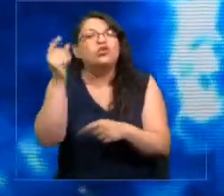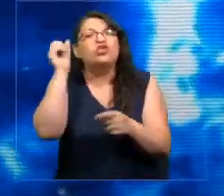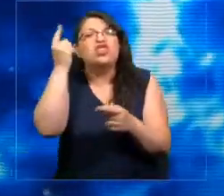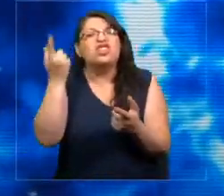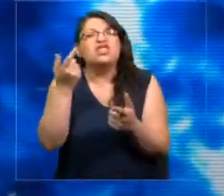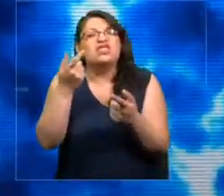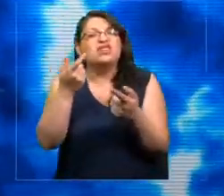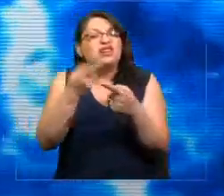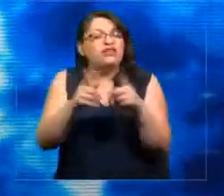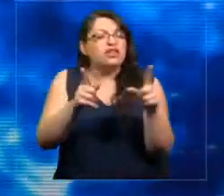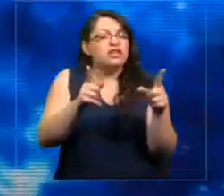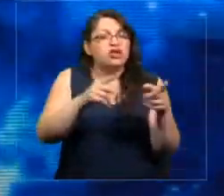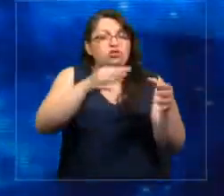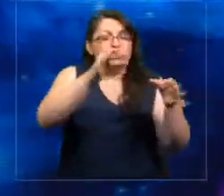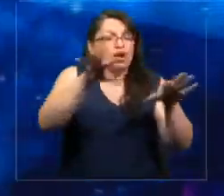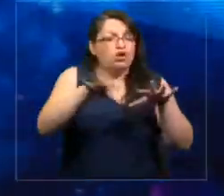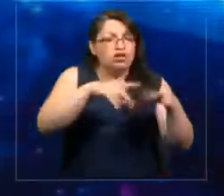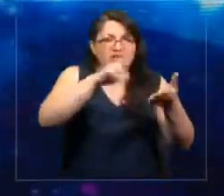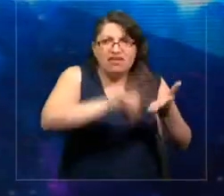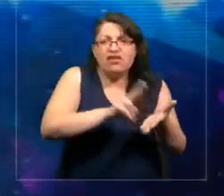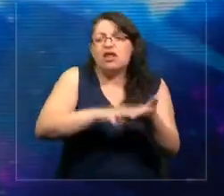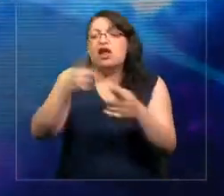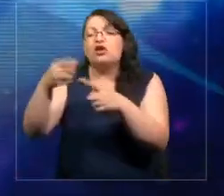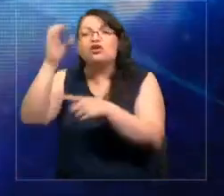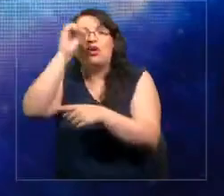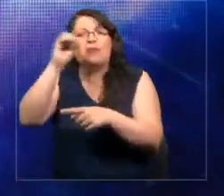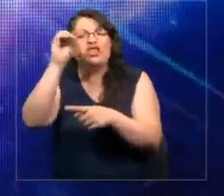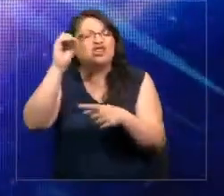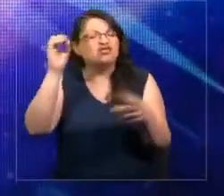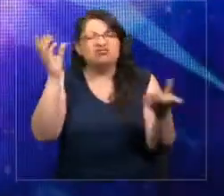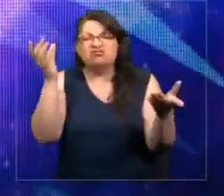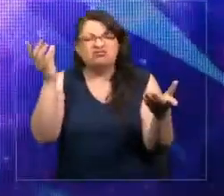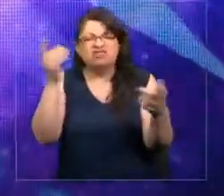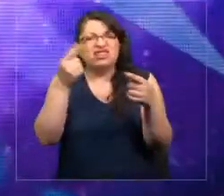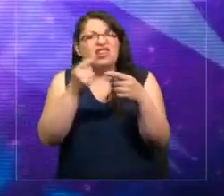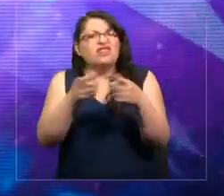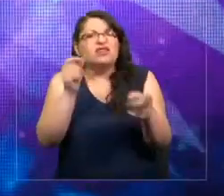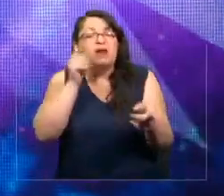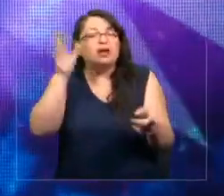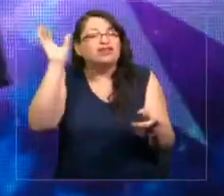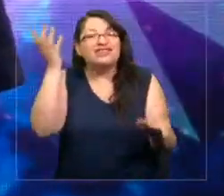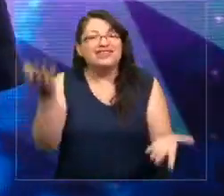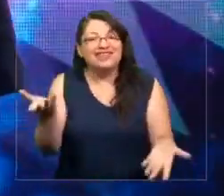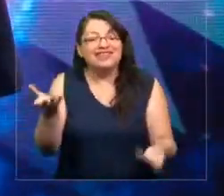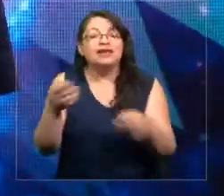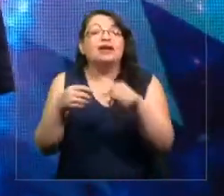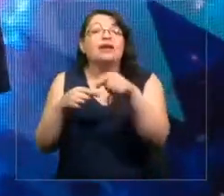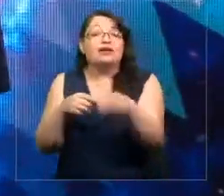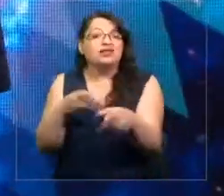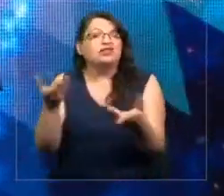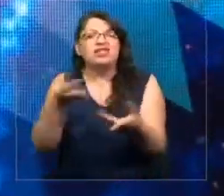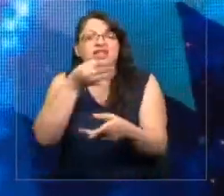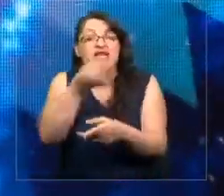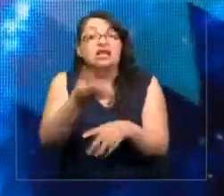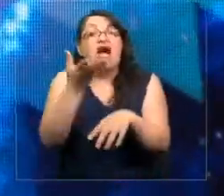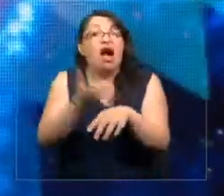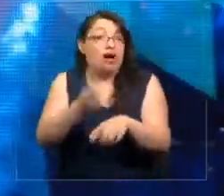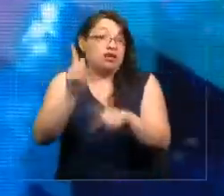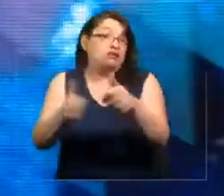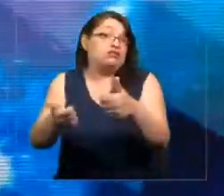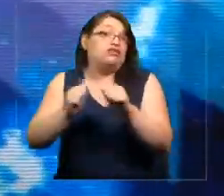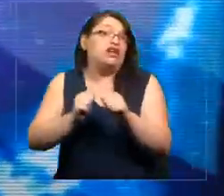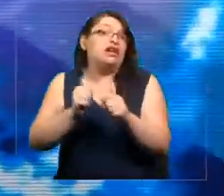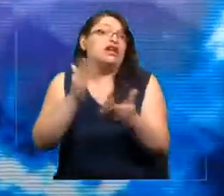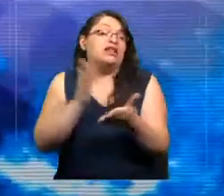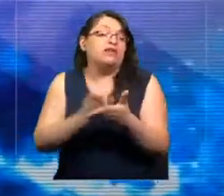y una opinión. Un hecho y una opinión. Y eso entonces, evidentemente, plantea algunos retos que tenemos que tener